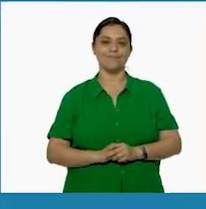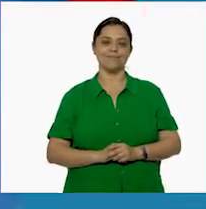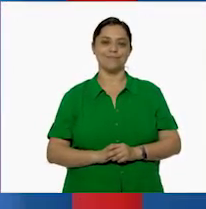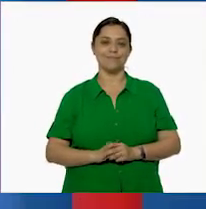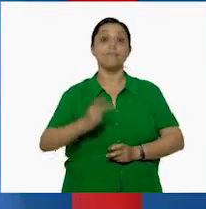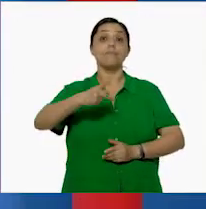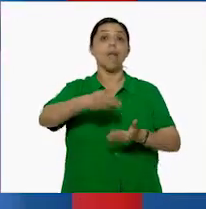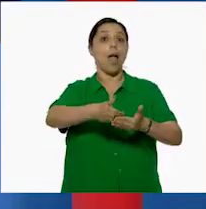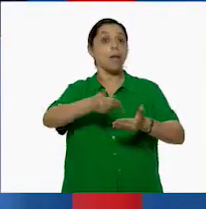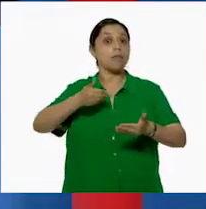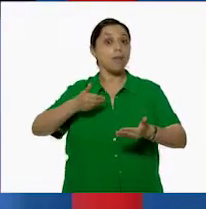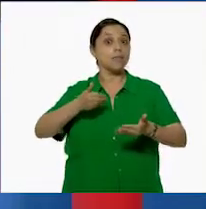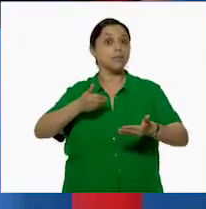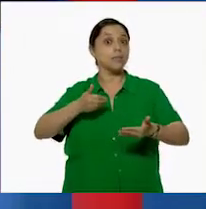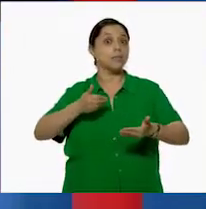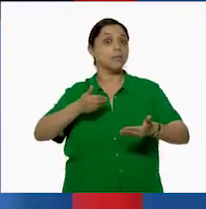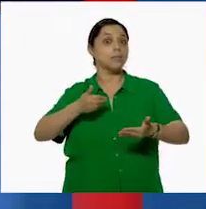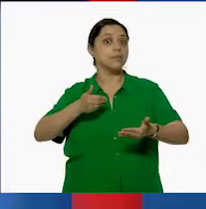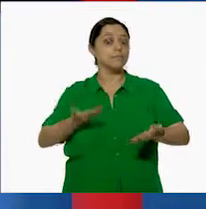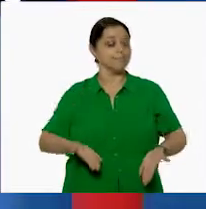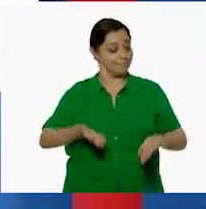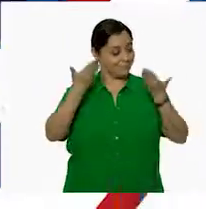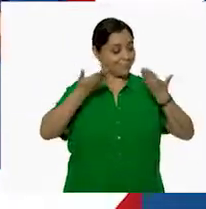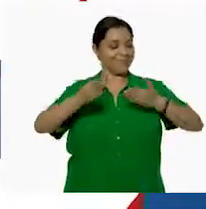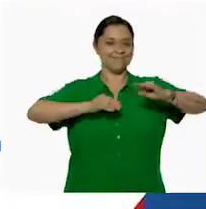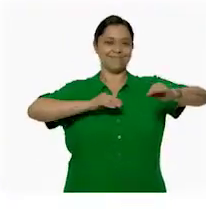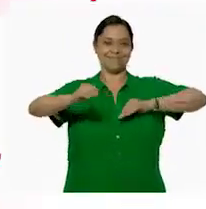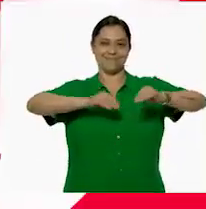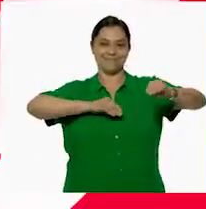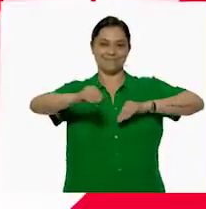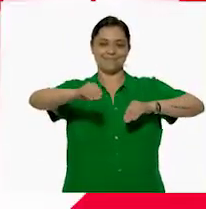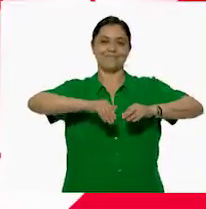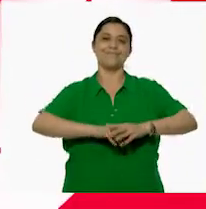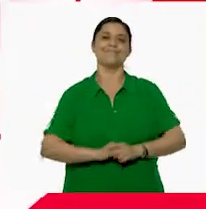Pero antes, vamos a movernos un poco.